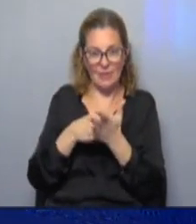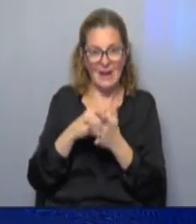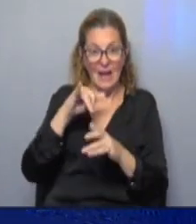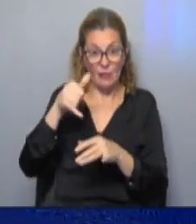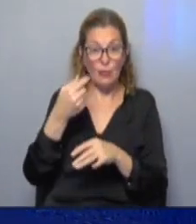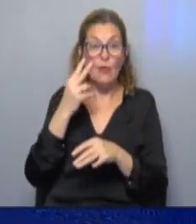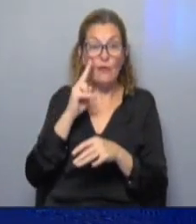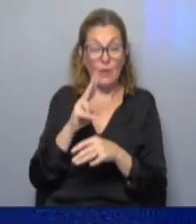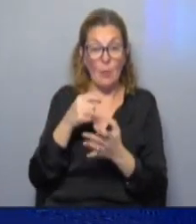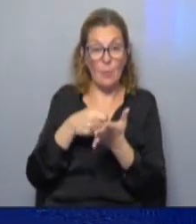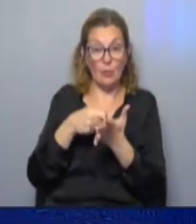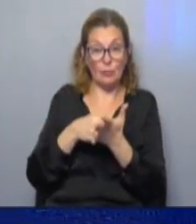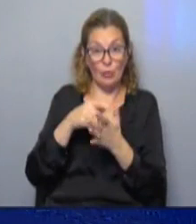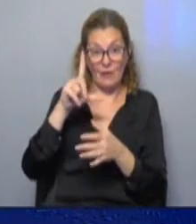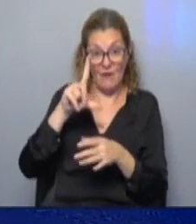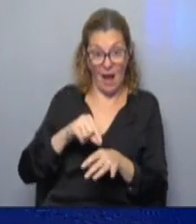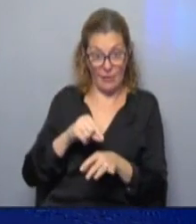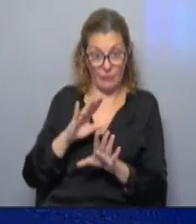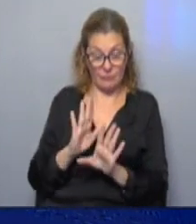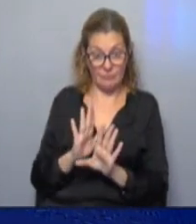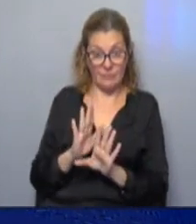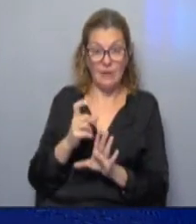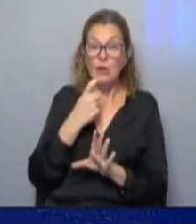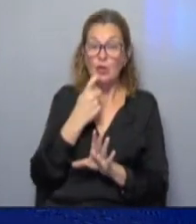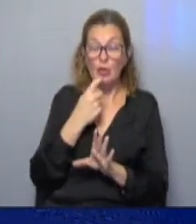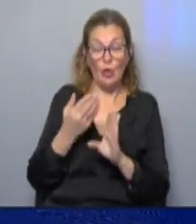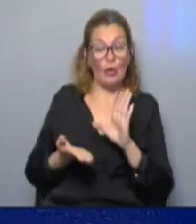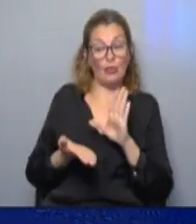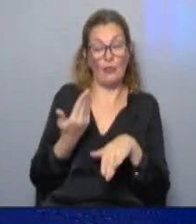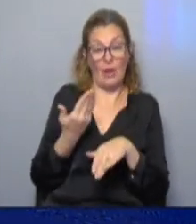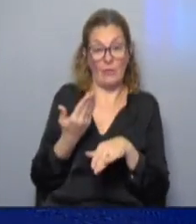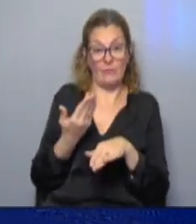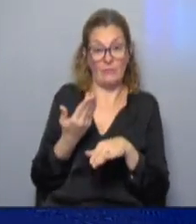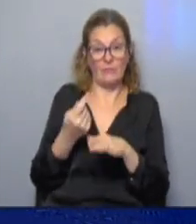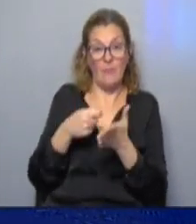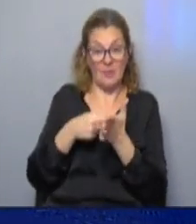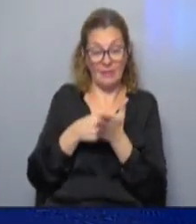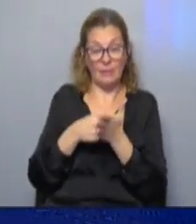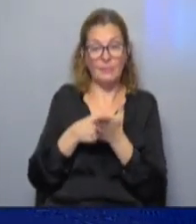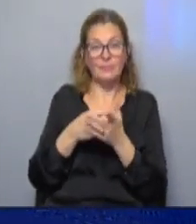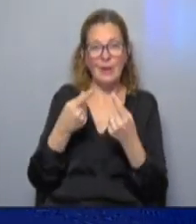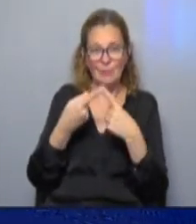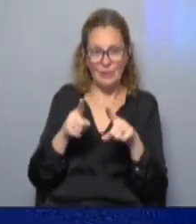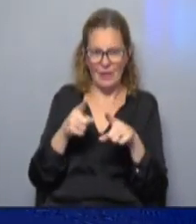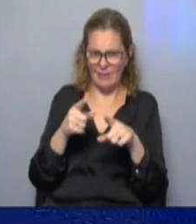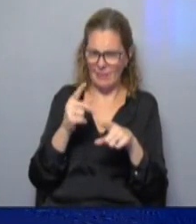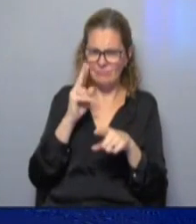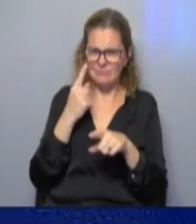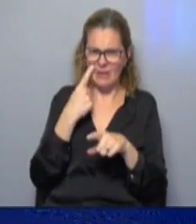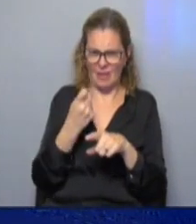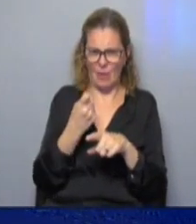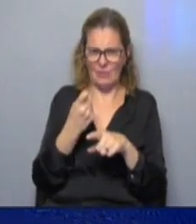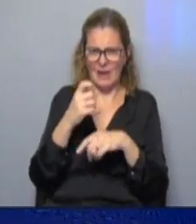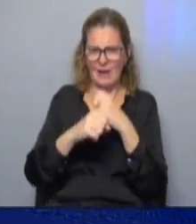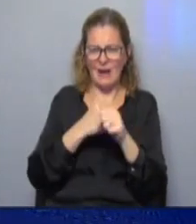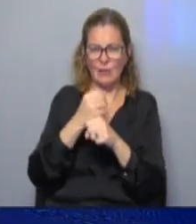azul tenemos los productos que bajaron su precio y en rojo los productos que subieron su precio como pueden ver hay una diferencia muy marcada a partir de